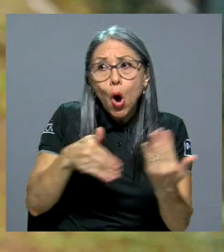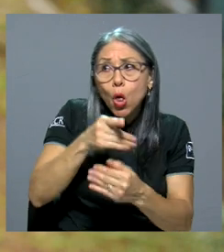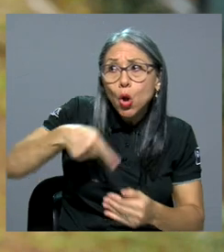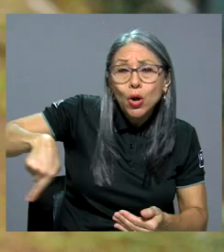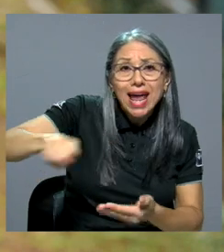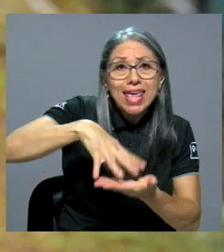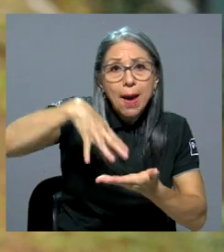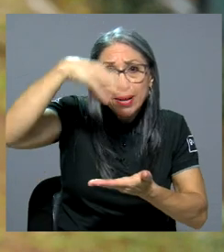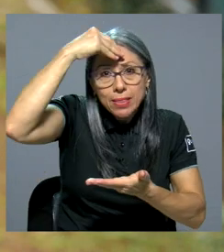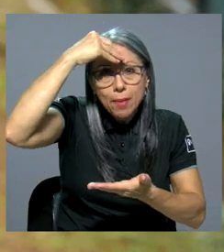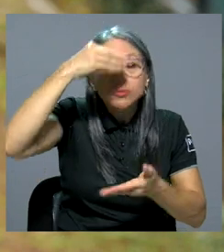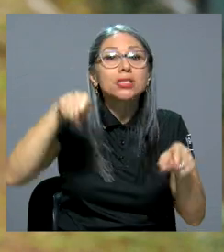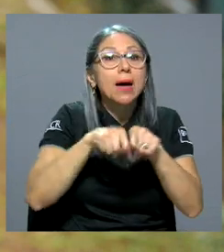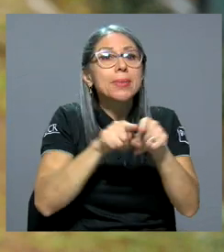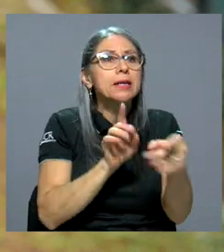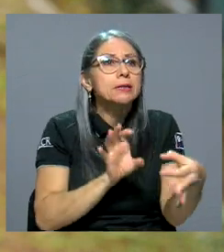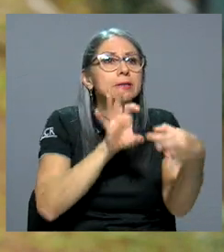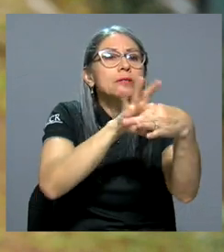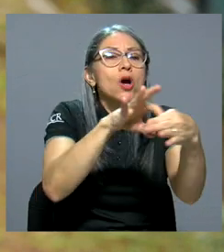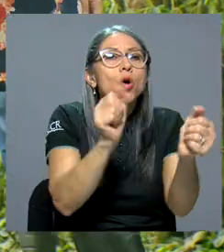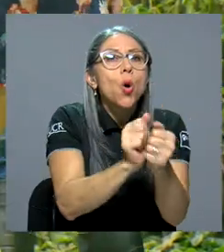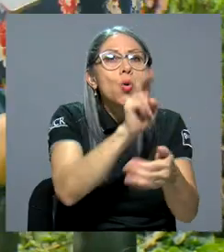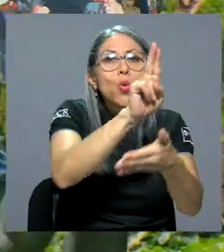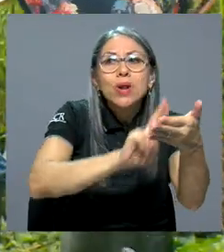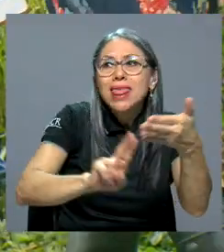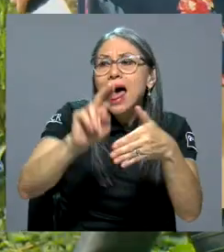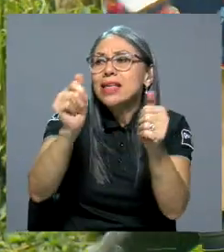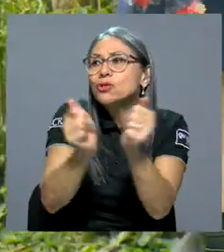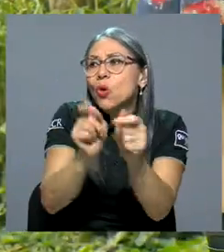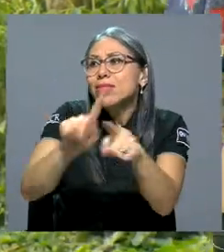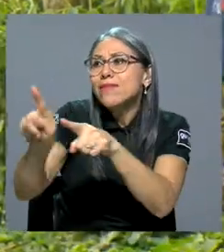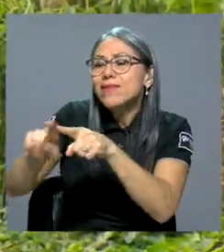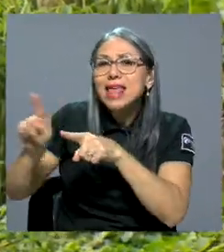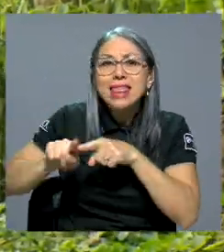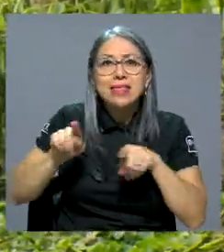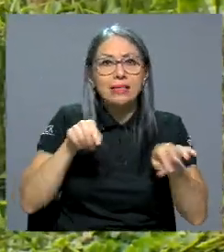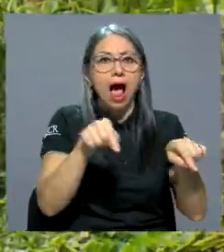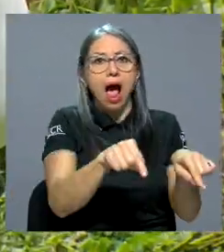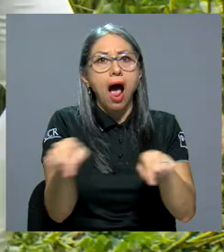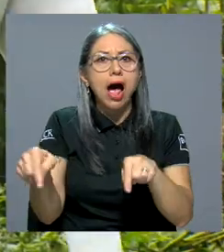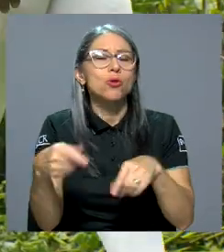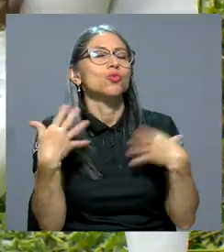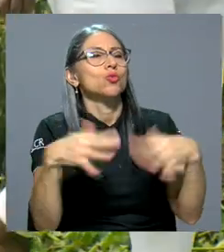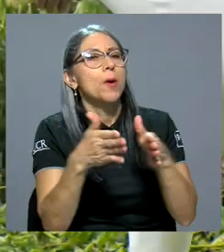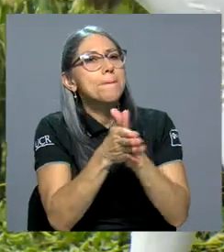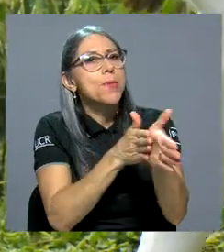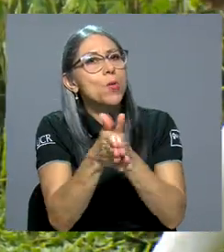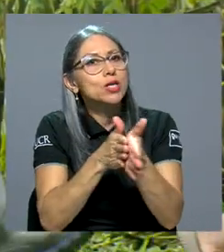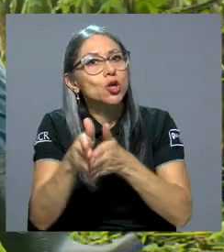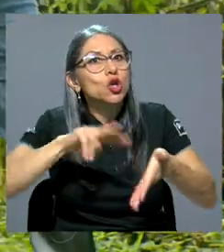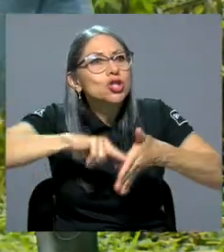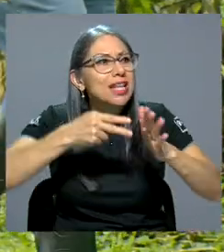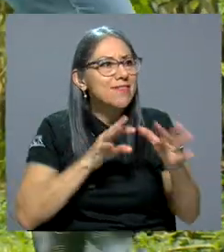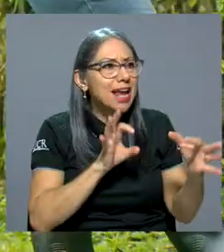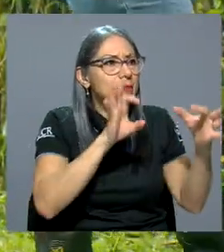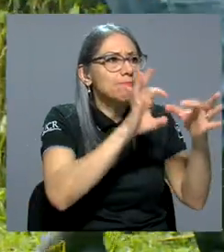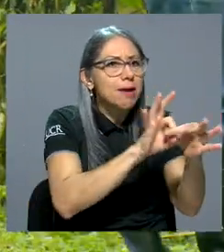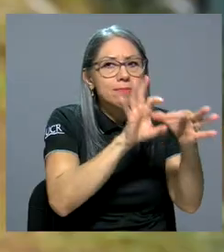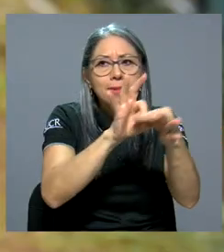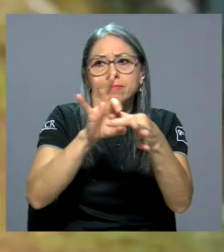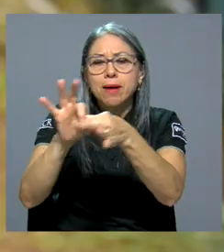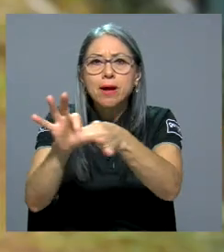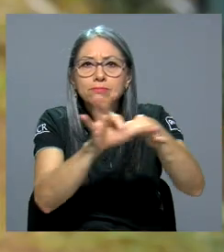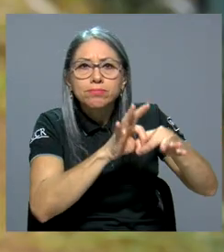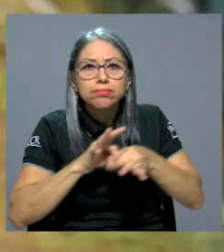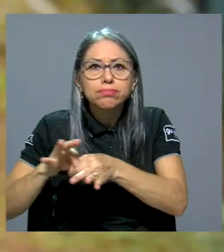articular con universidades y con esto de siglas y todo esto para nosotras es muy provechoso porque es articular y poder recibir